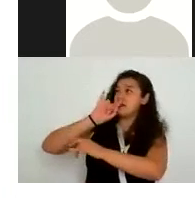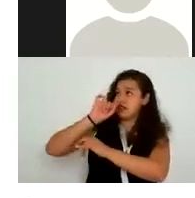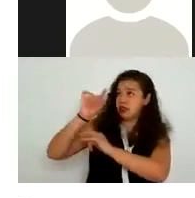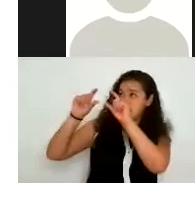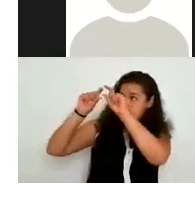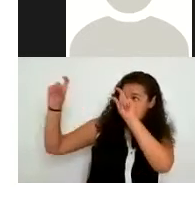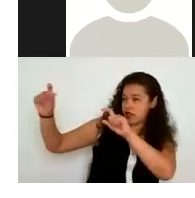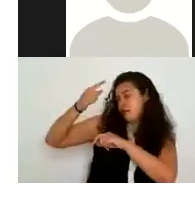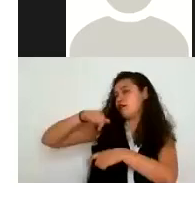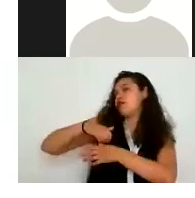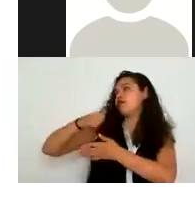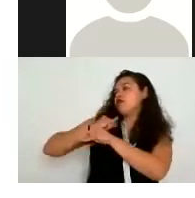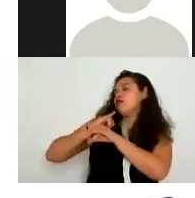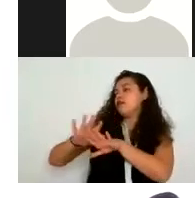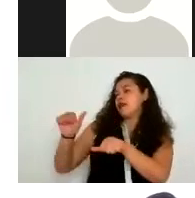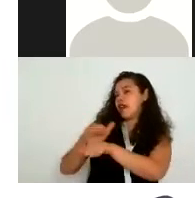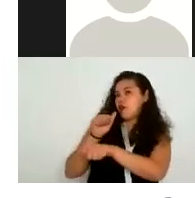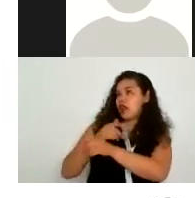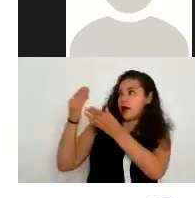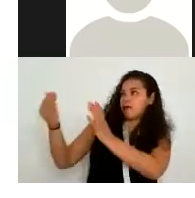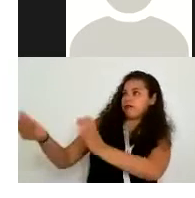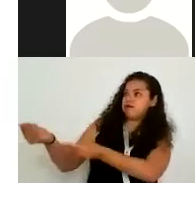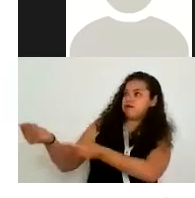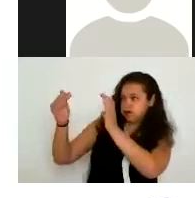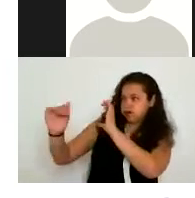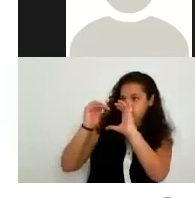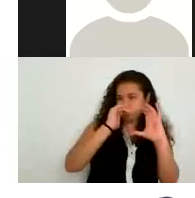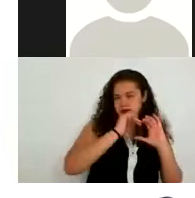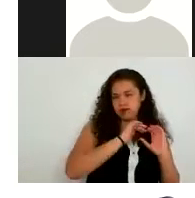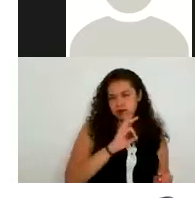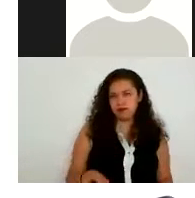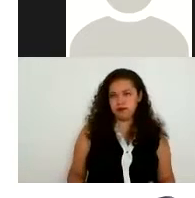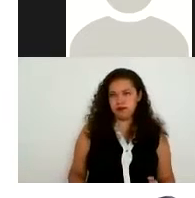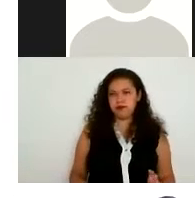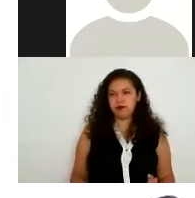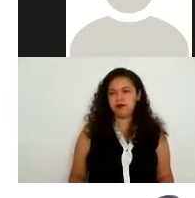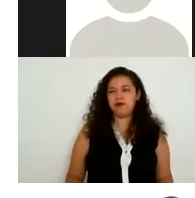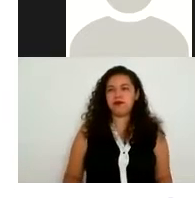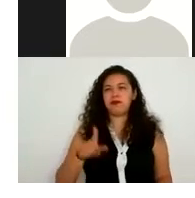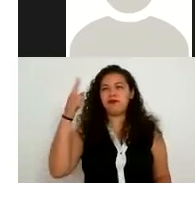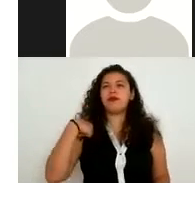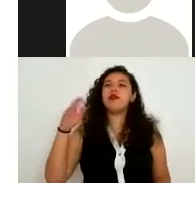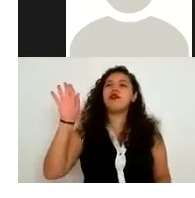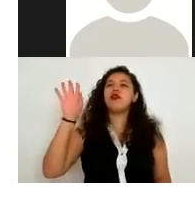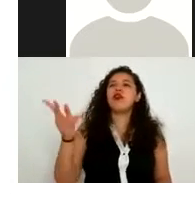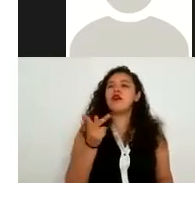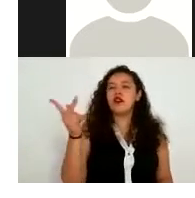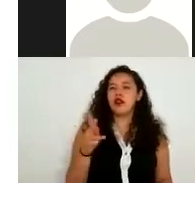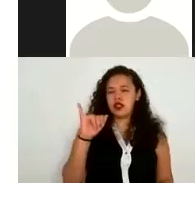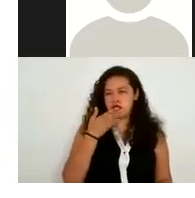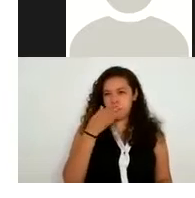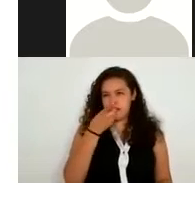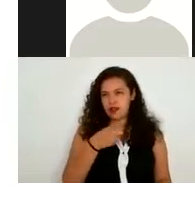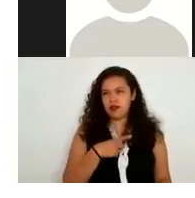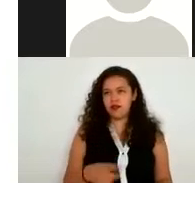información Yo quiero hacer una consulta Adelante Sí en función de este